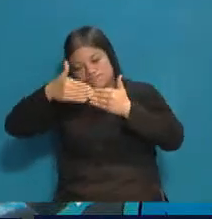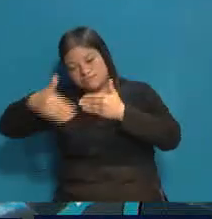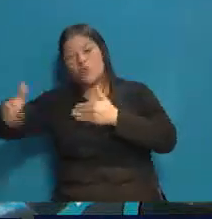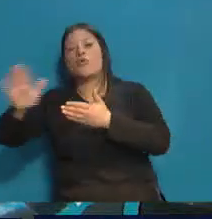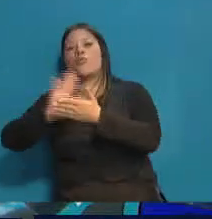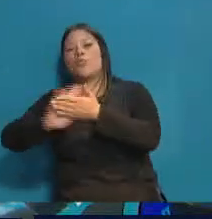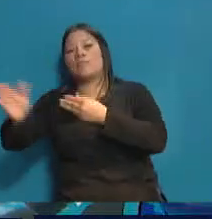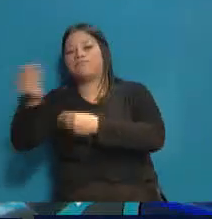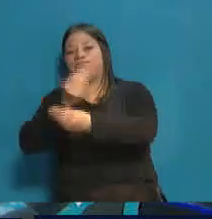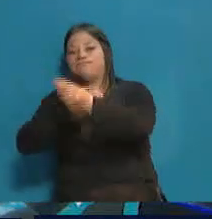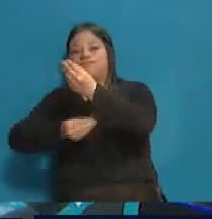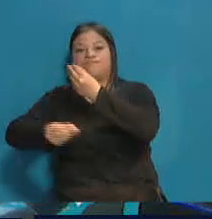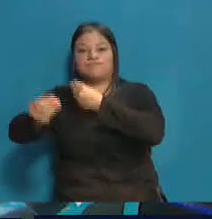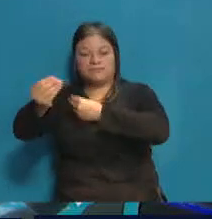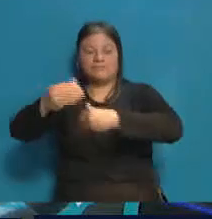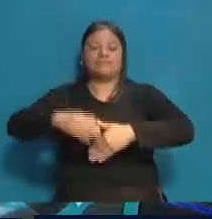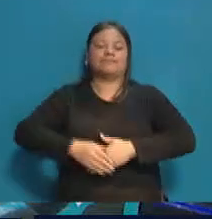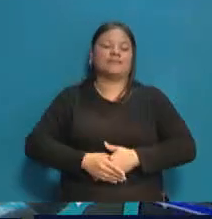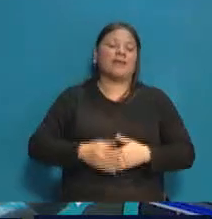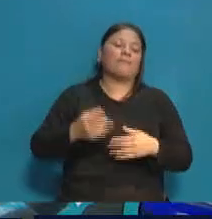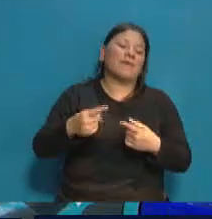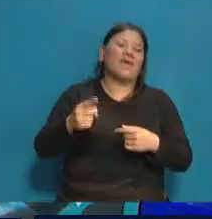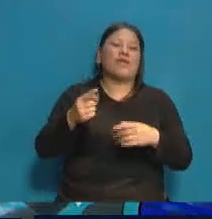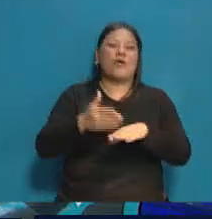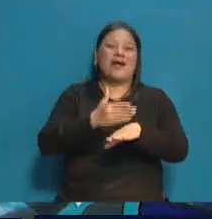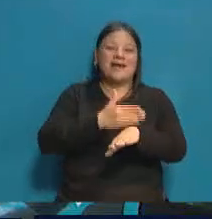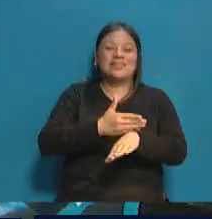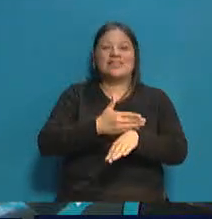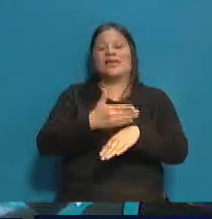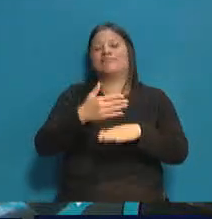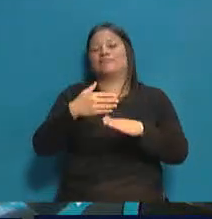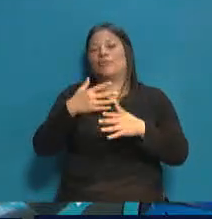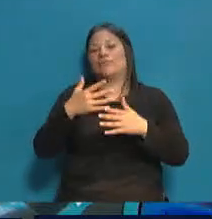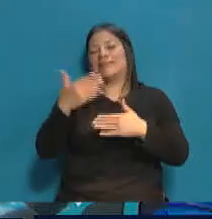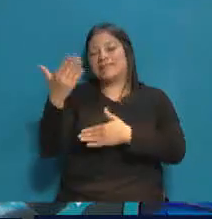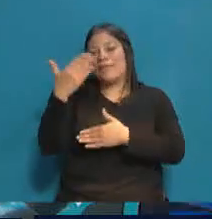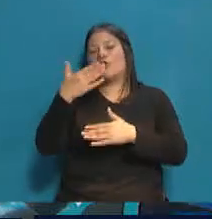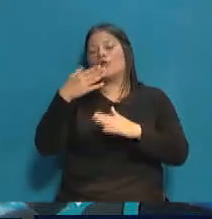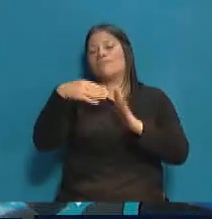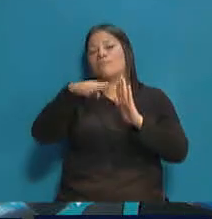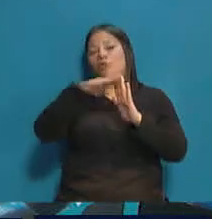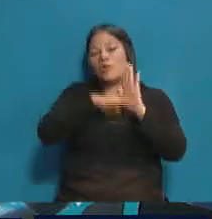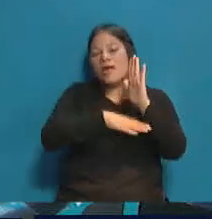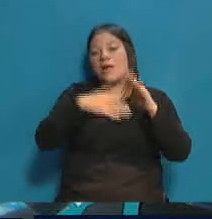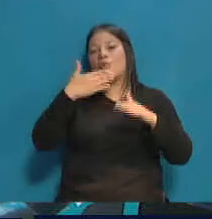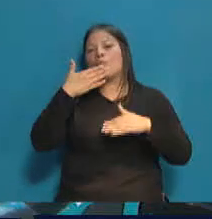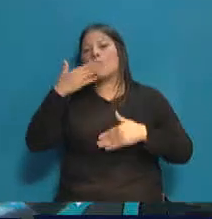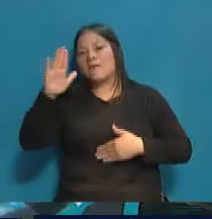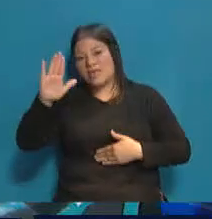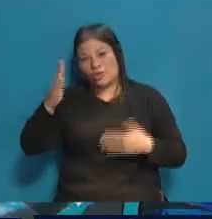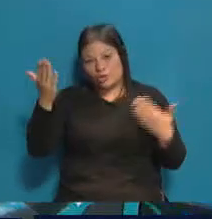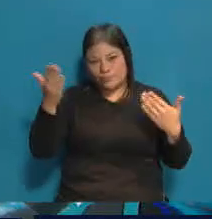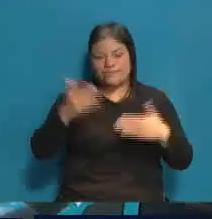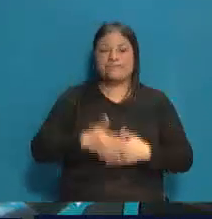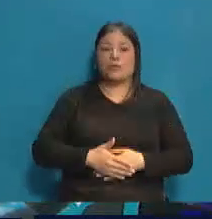protocolar y de juramento y, por supuesto, donde los legisladores empiezan a asumir su cargo. Bueno,